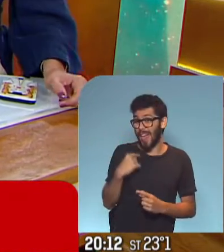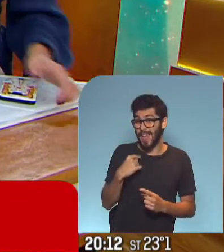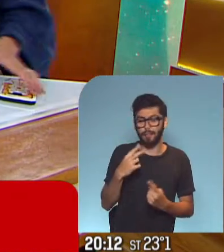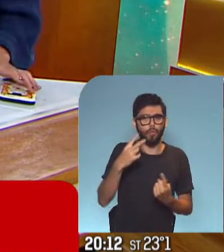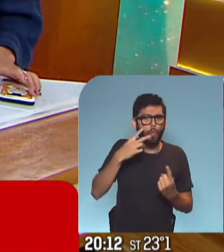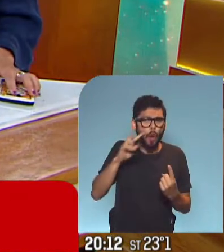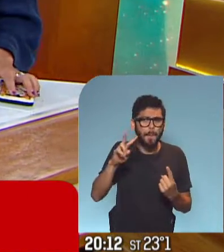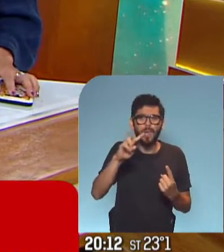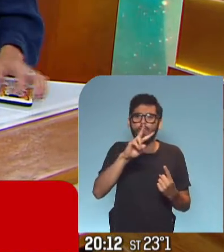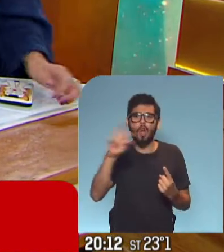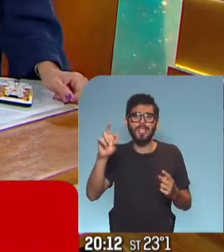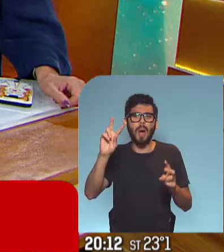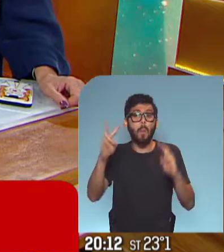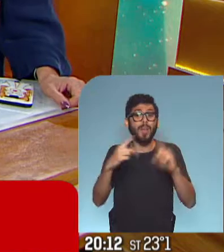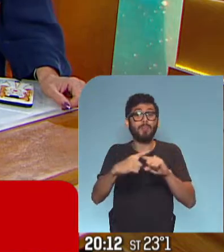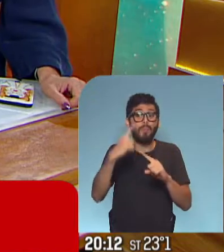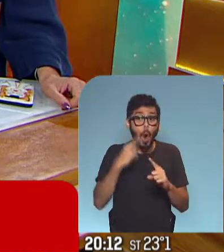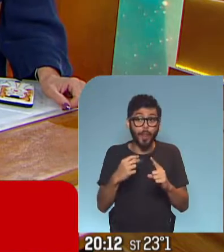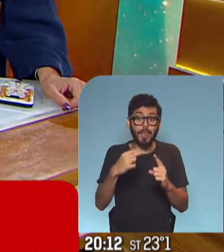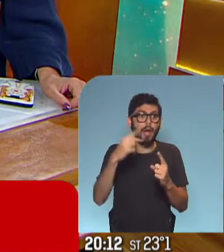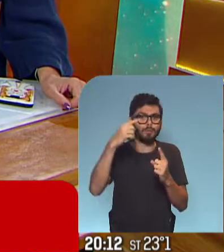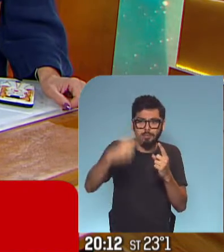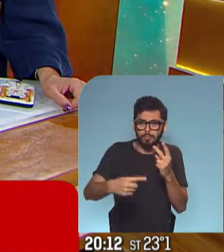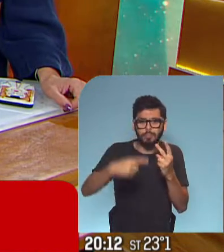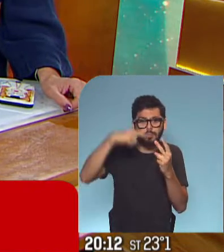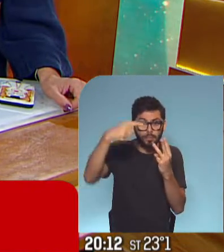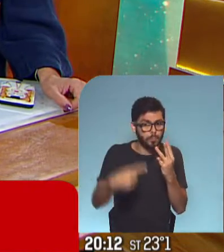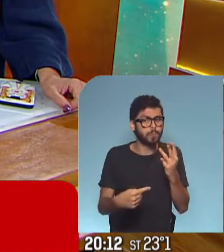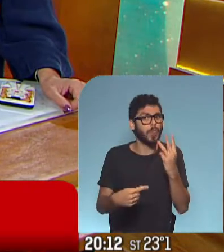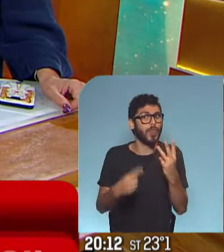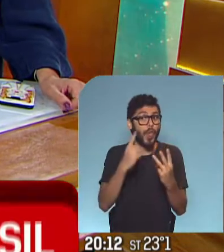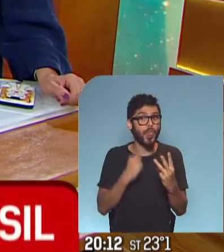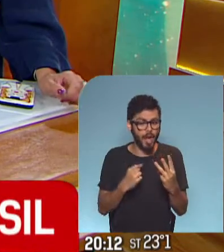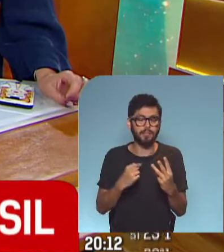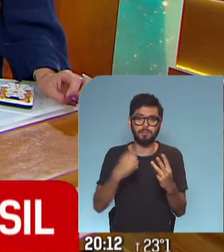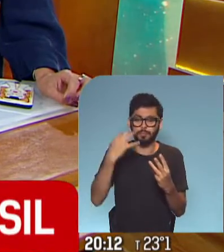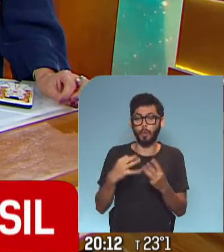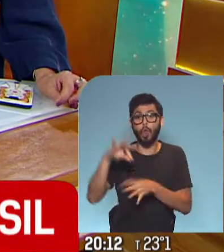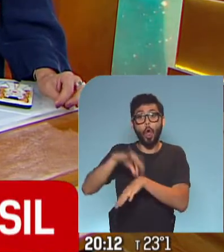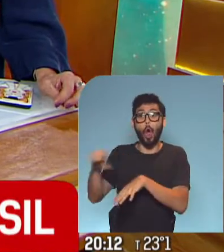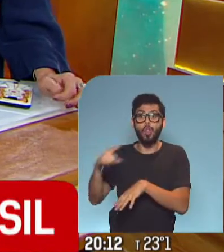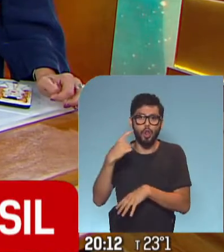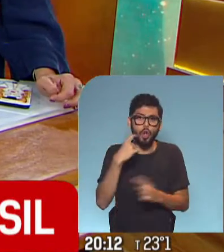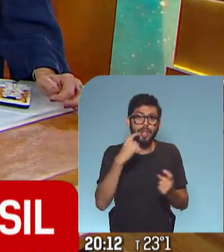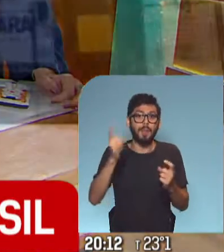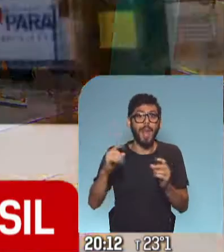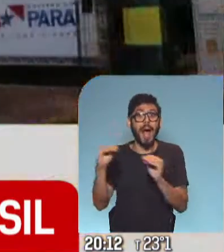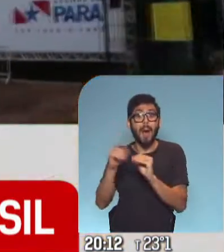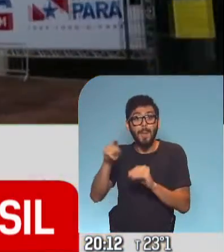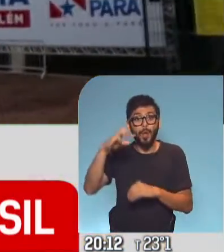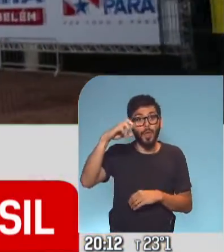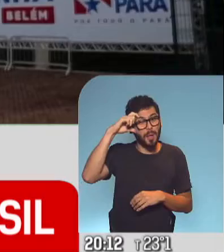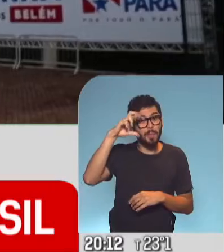.200 muertes diarias en Brasil. Esto lo viene siguiendo el doctor Perrone y el amigo de Perrone también,